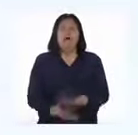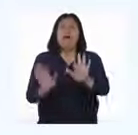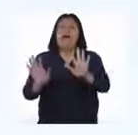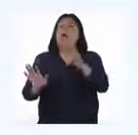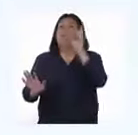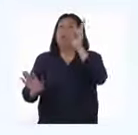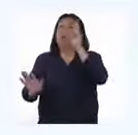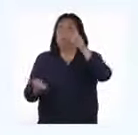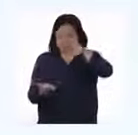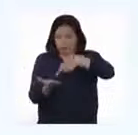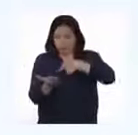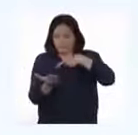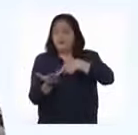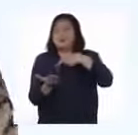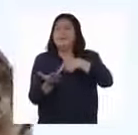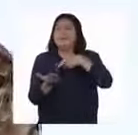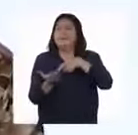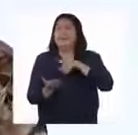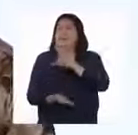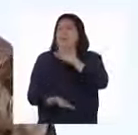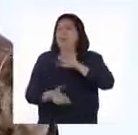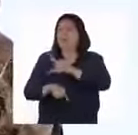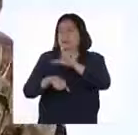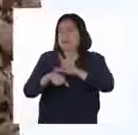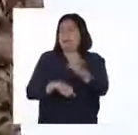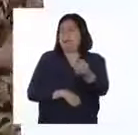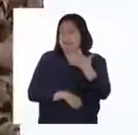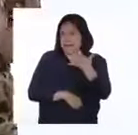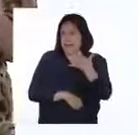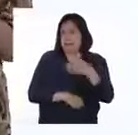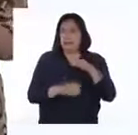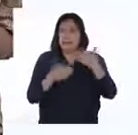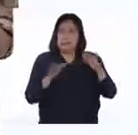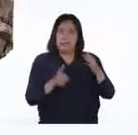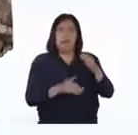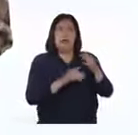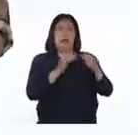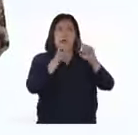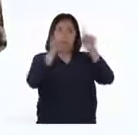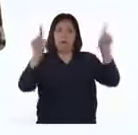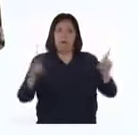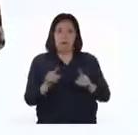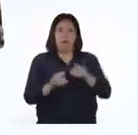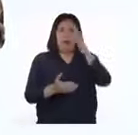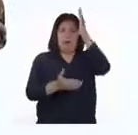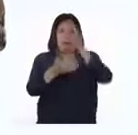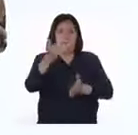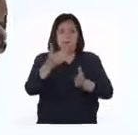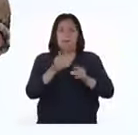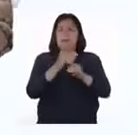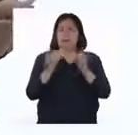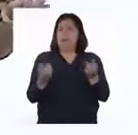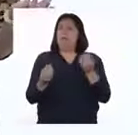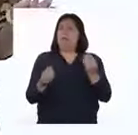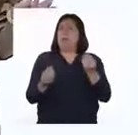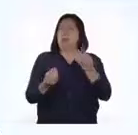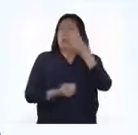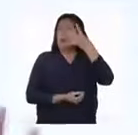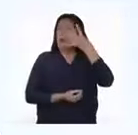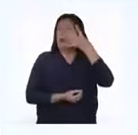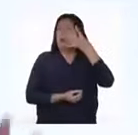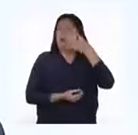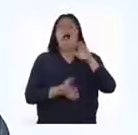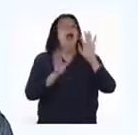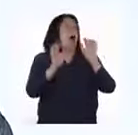Profesor, me acaba de llegar un mensaje de Luis desde el INSEE. Y nos dice, si ya dividimos el terreno en dos partes, ¿por qué no lo dividimos en cuatro?